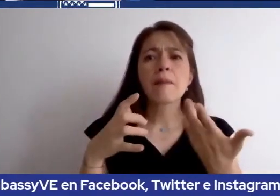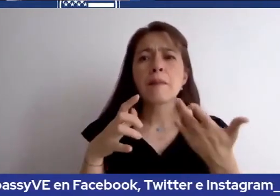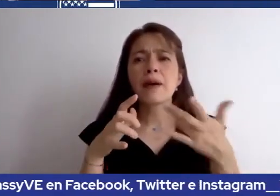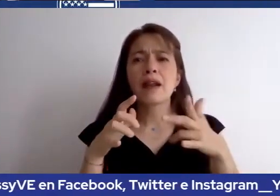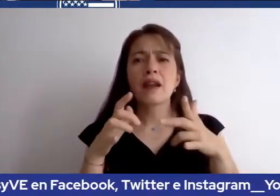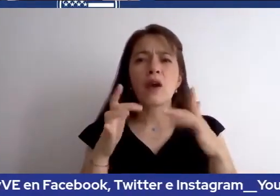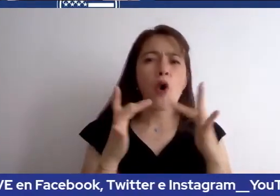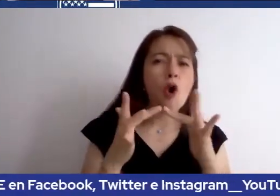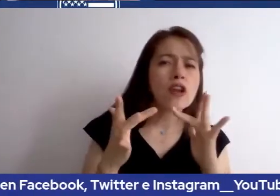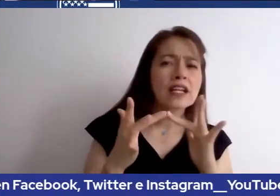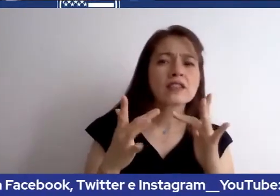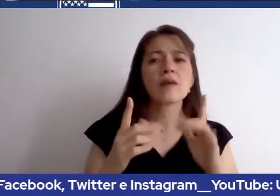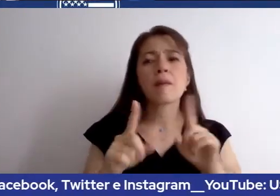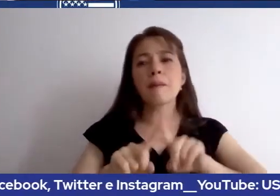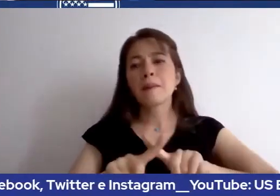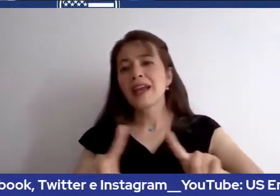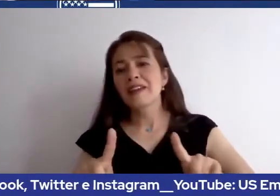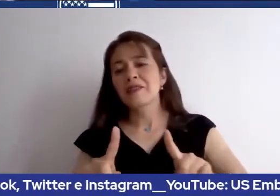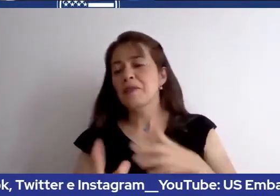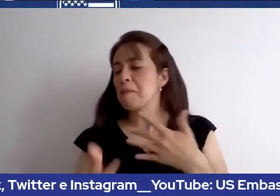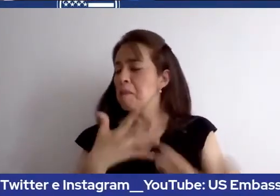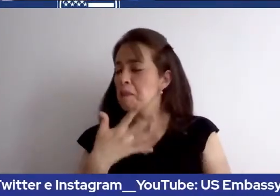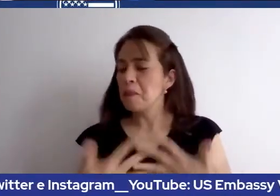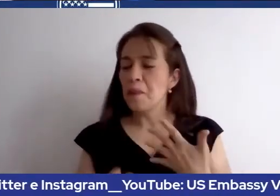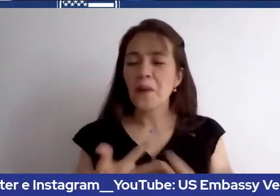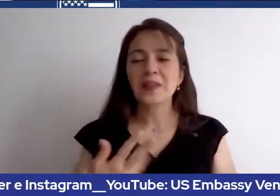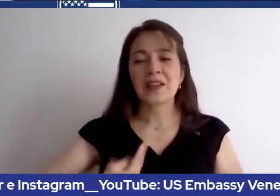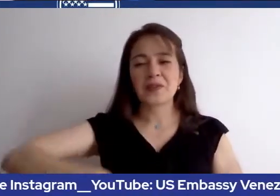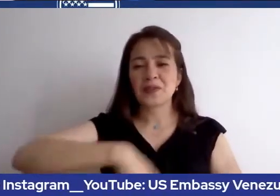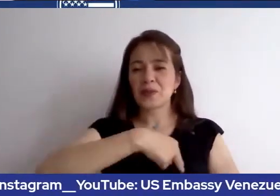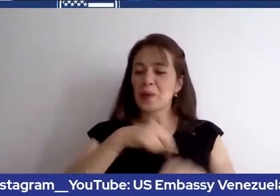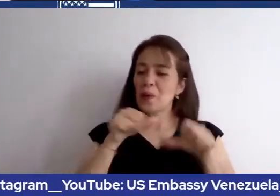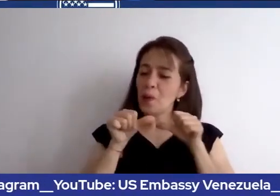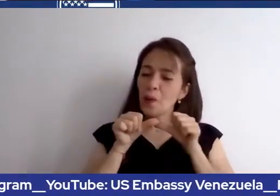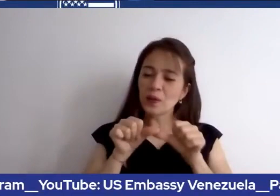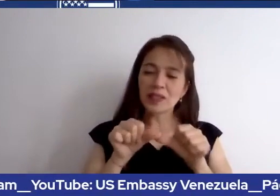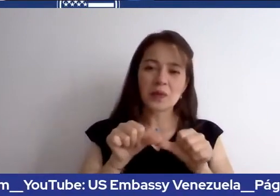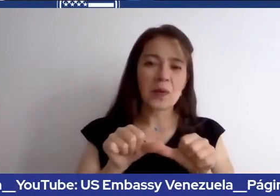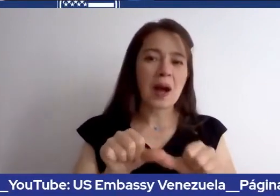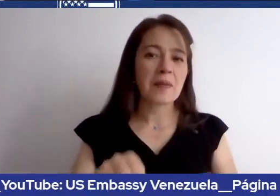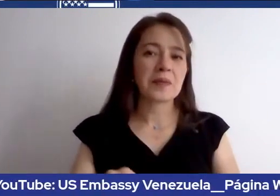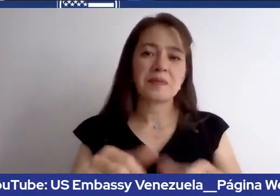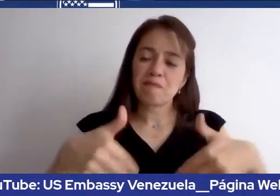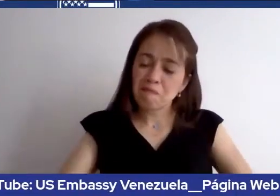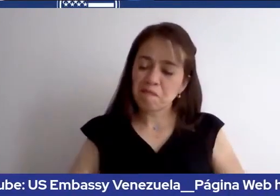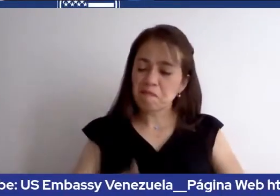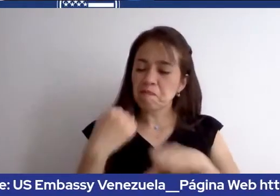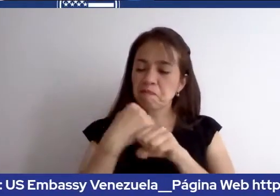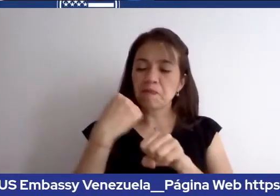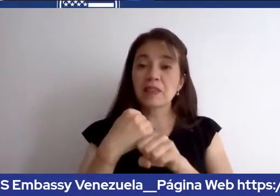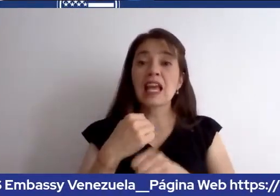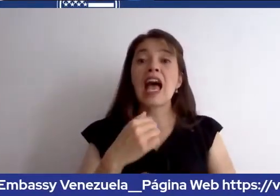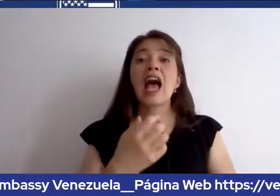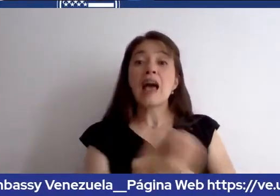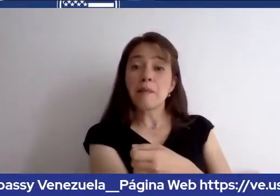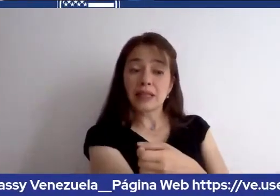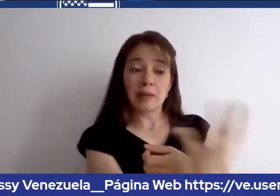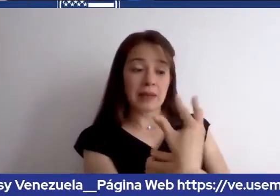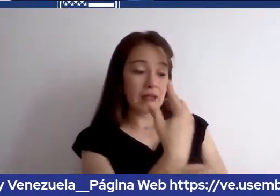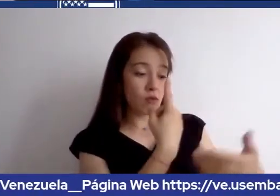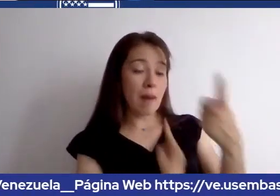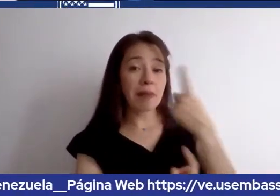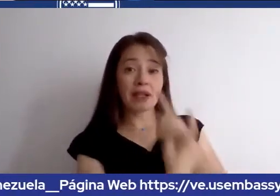pero el show siempre sigue como decimos en hollywood bueno tenemos una pregunta aquí de maría